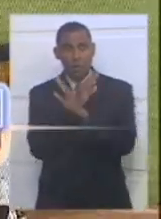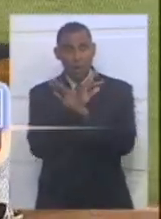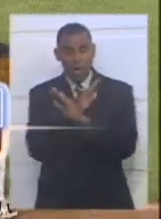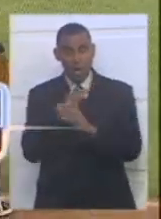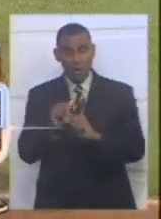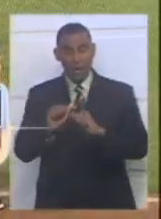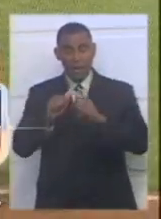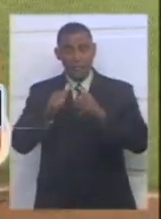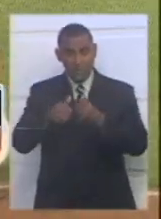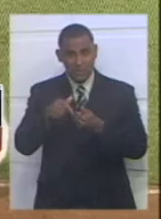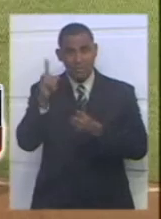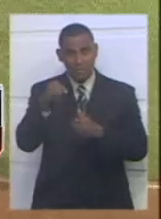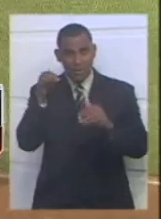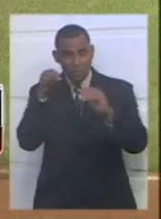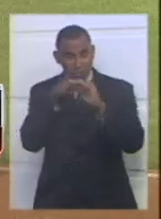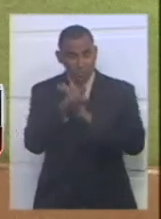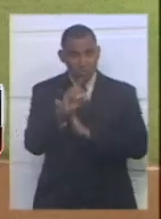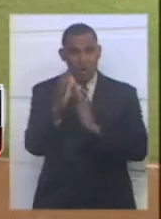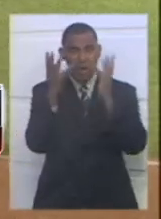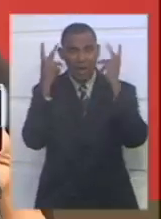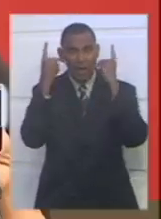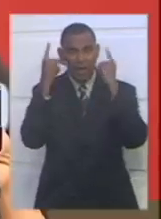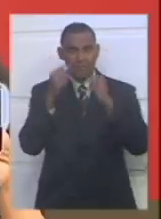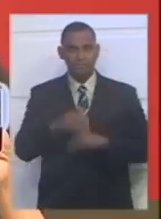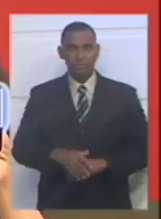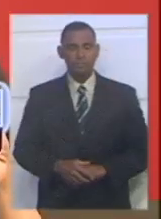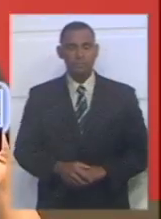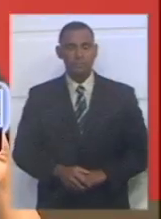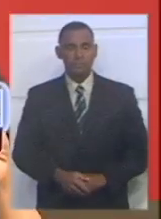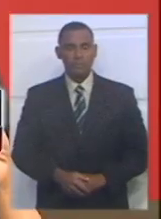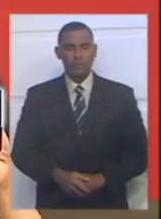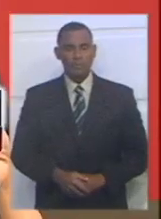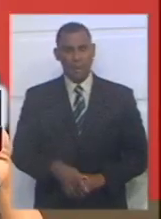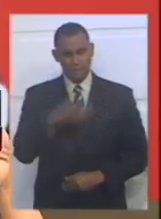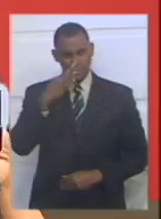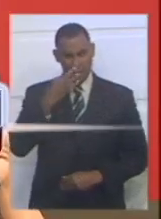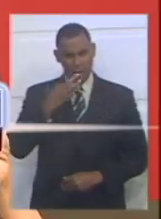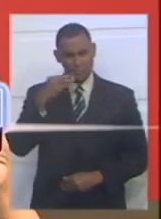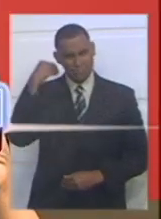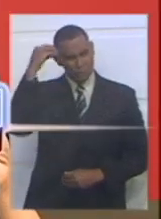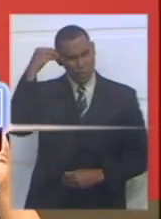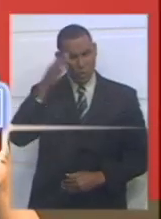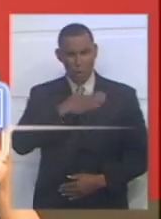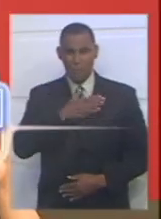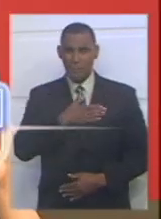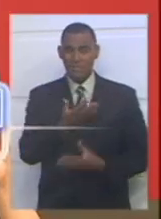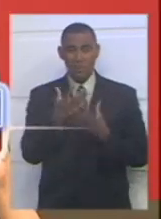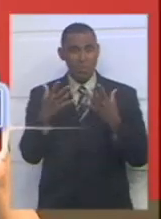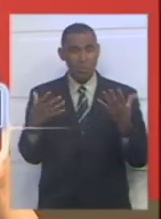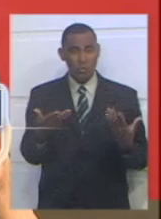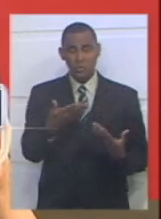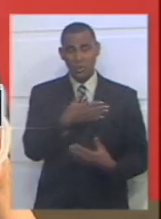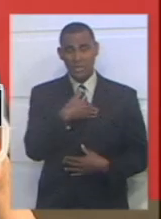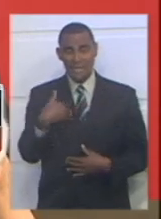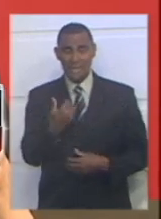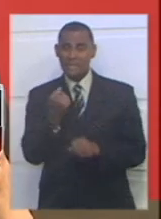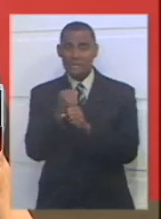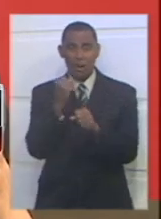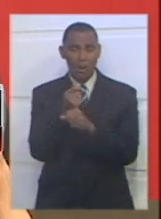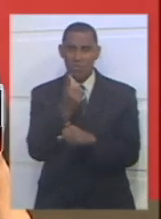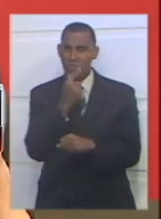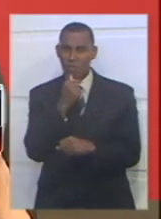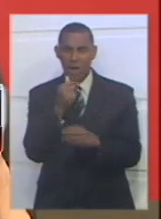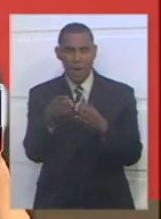y su pase al bullpen caraquista. verdad es que creo que llegué con muchas ganas y eso fue lo que no me permitió hacer el trabajo como